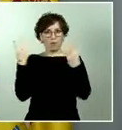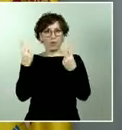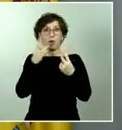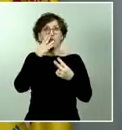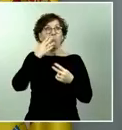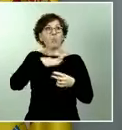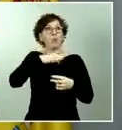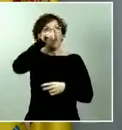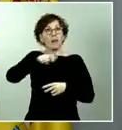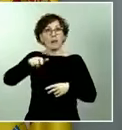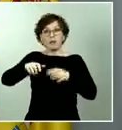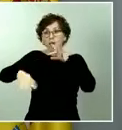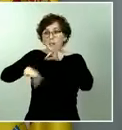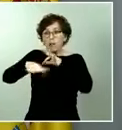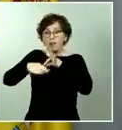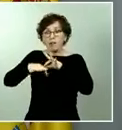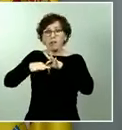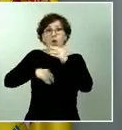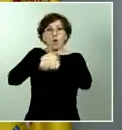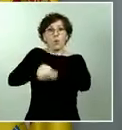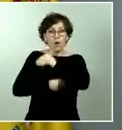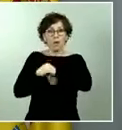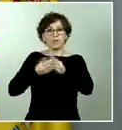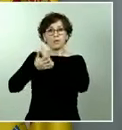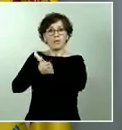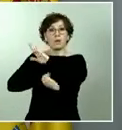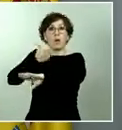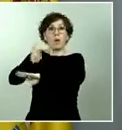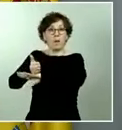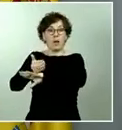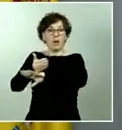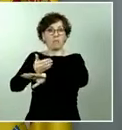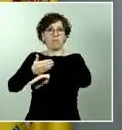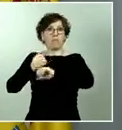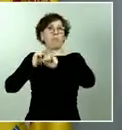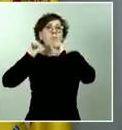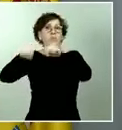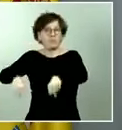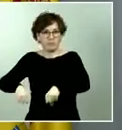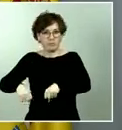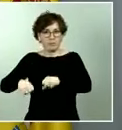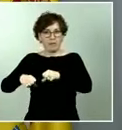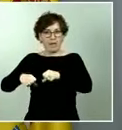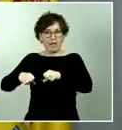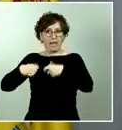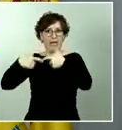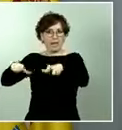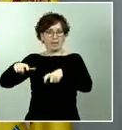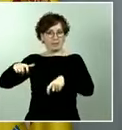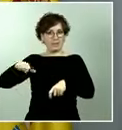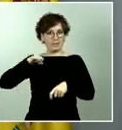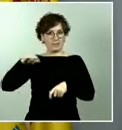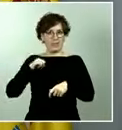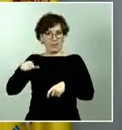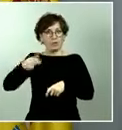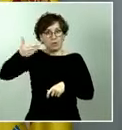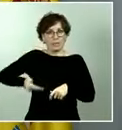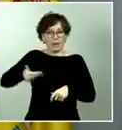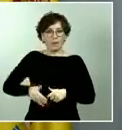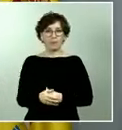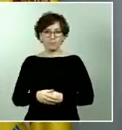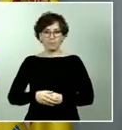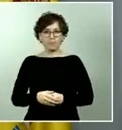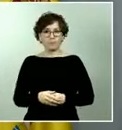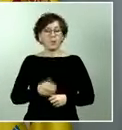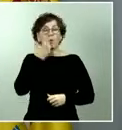estamos hablando de cosas importantes de cosas serias y de una gravedad otro bulo de los que nosotros hacemos